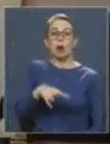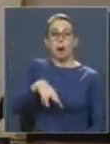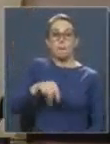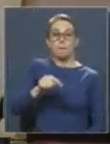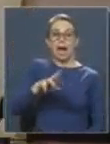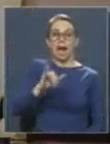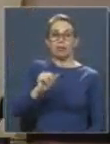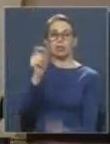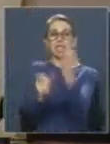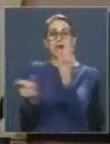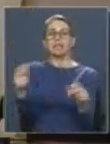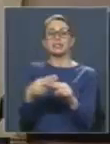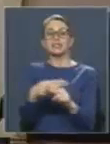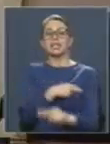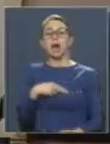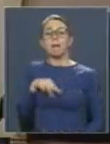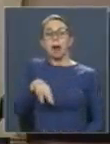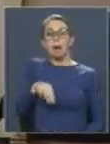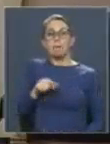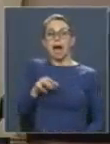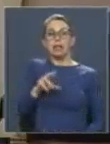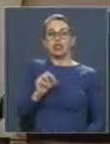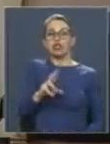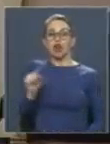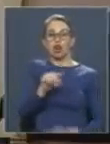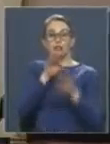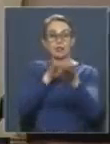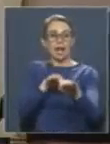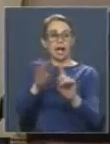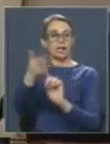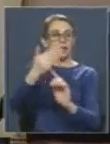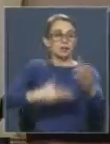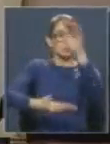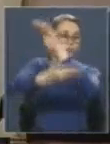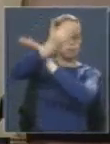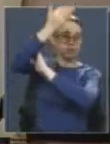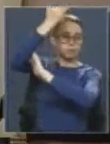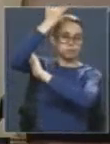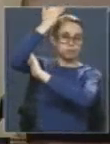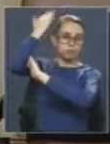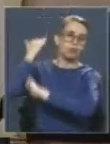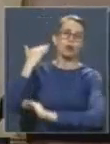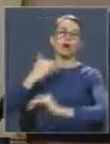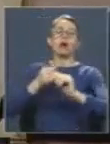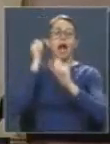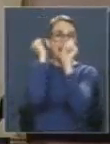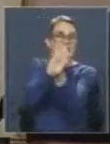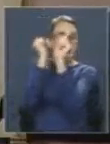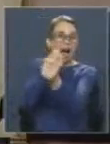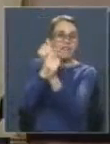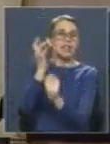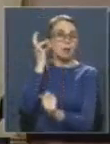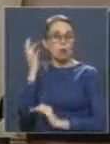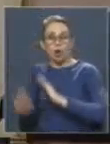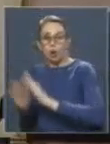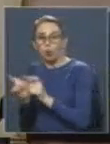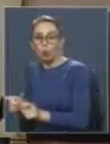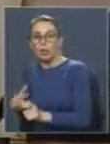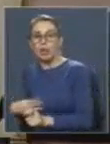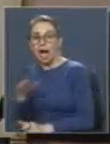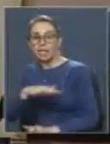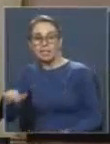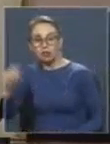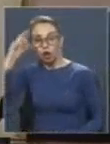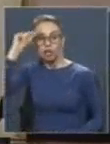matriotas, destacando estas heroínas desde la época de las cadenas, donde fueron las mujeres que cuidaban a sus hijos las que